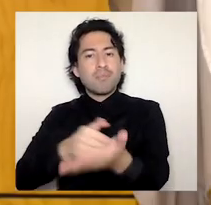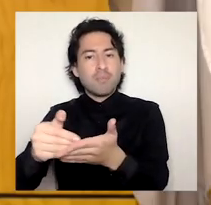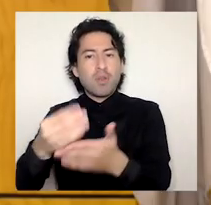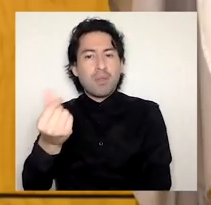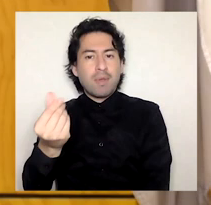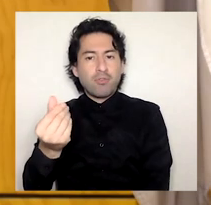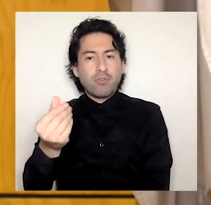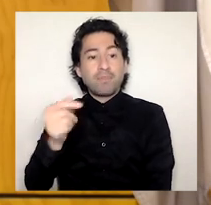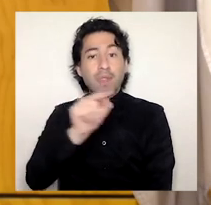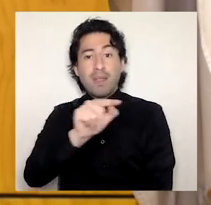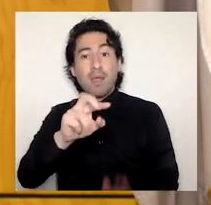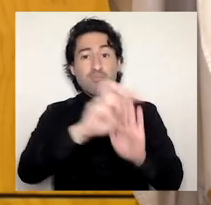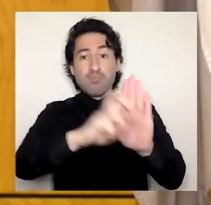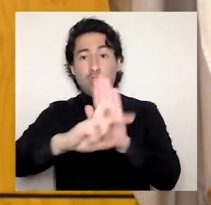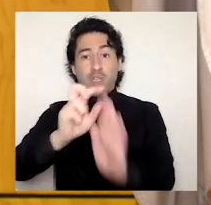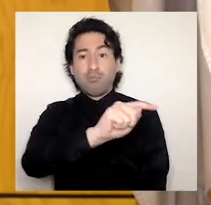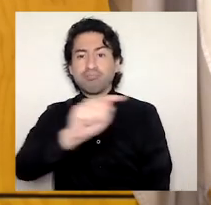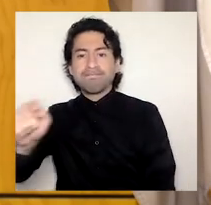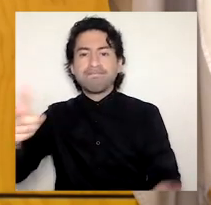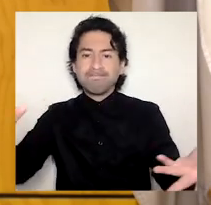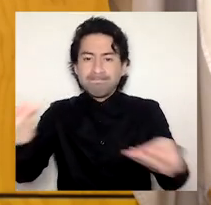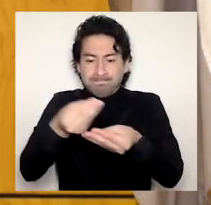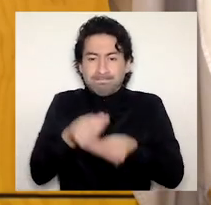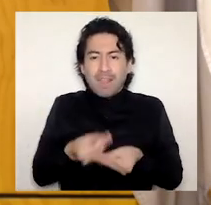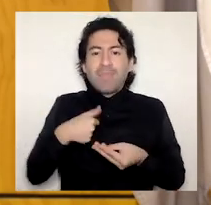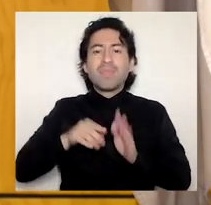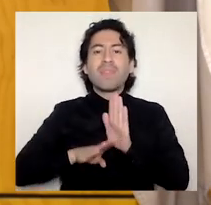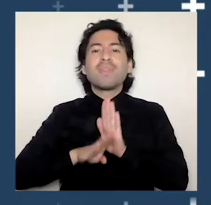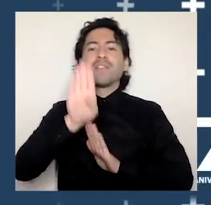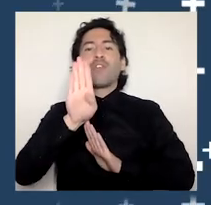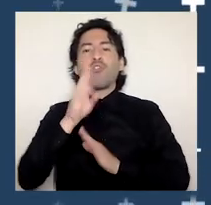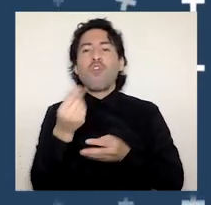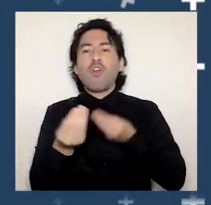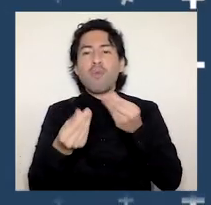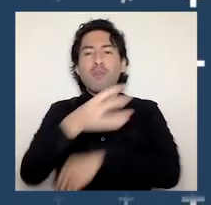Proyectos que contribuirán al desarrollo económico de la región del Bío-Bío.